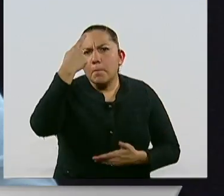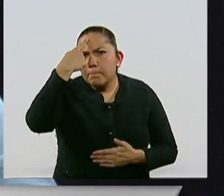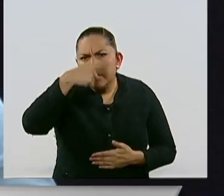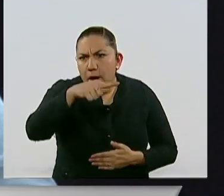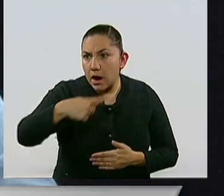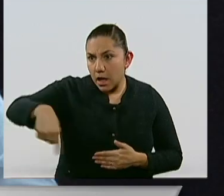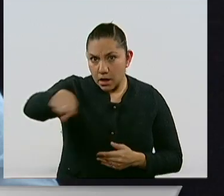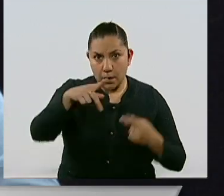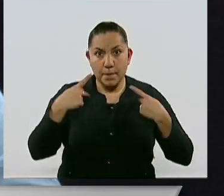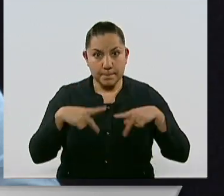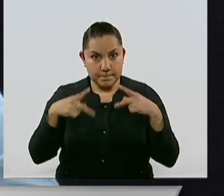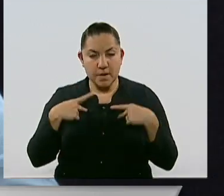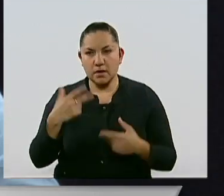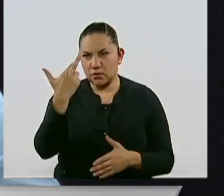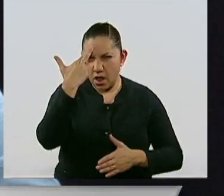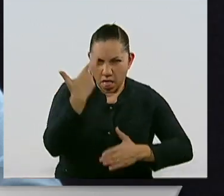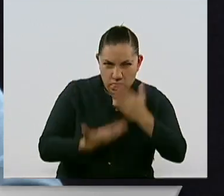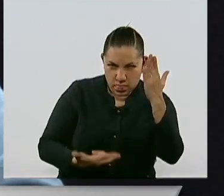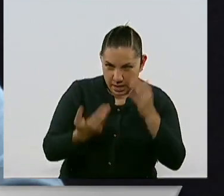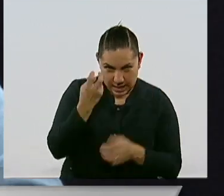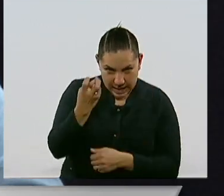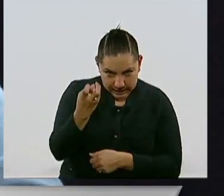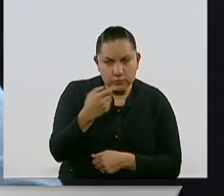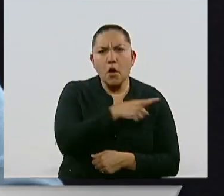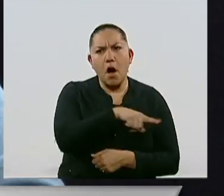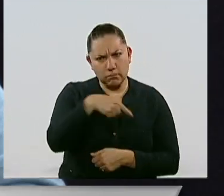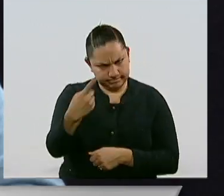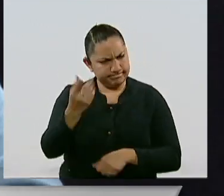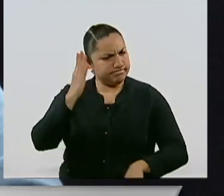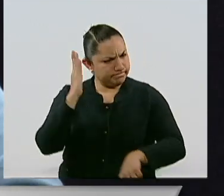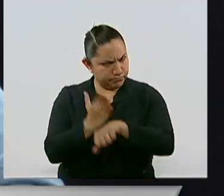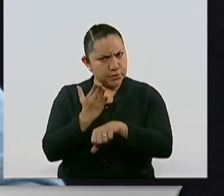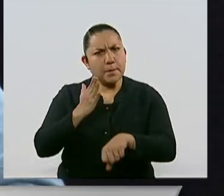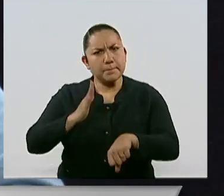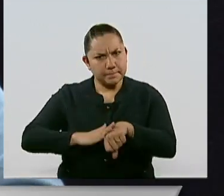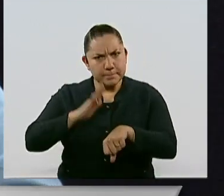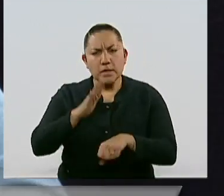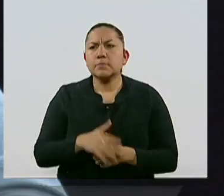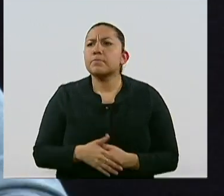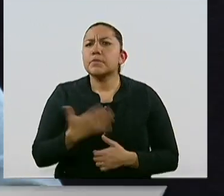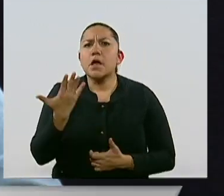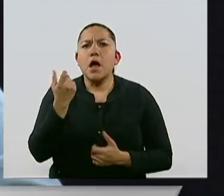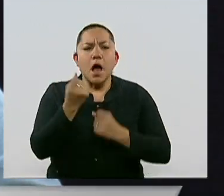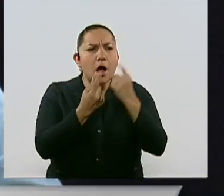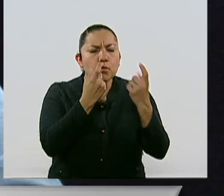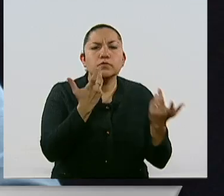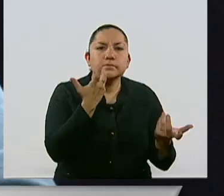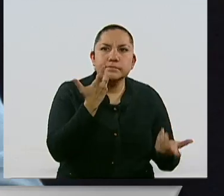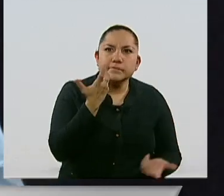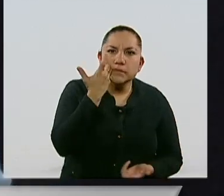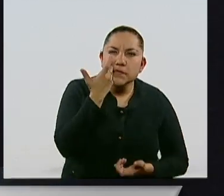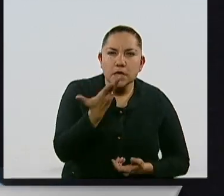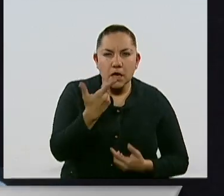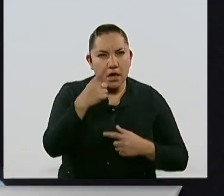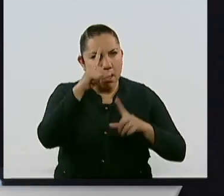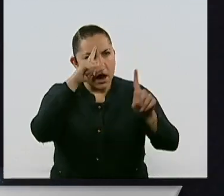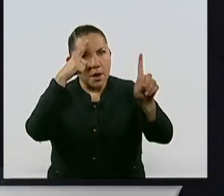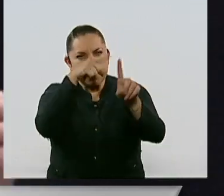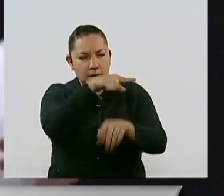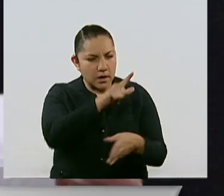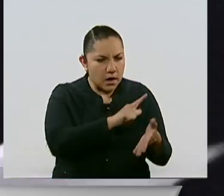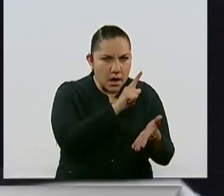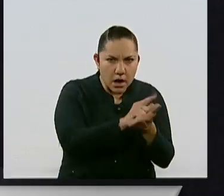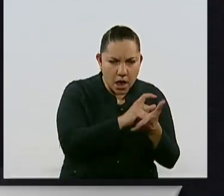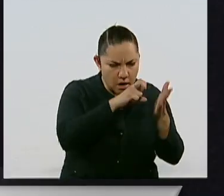quienes cometen este delito, pero adicionalmente están buscando modificar la ley con la finalidad, como lo dice la